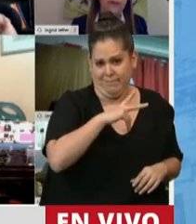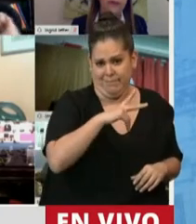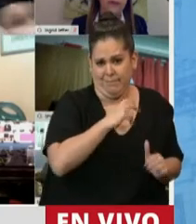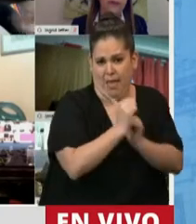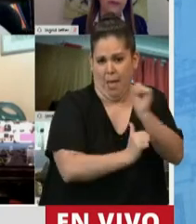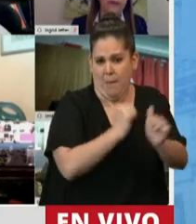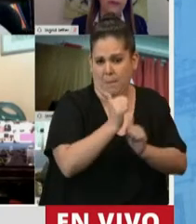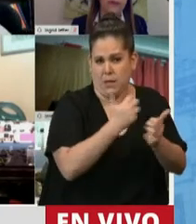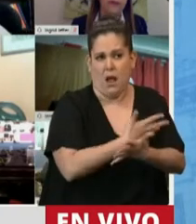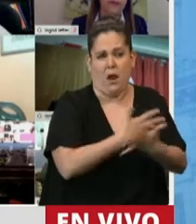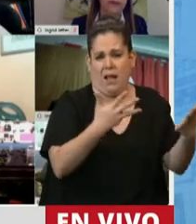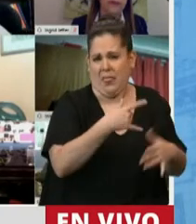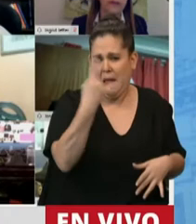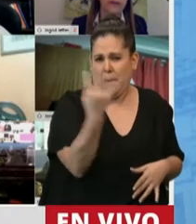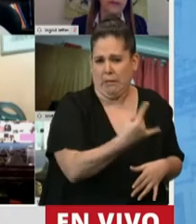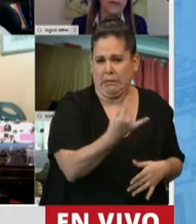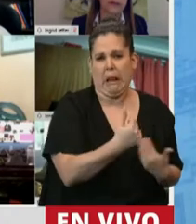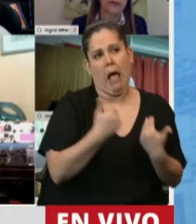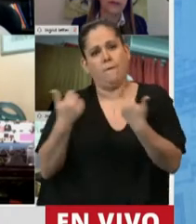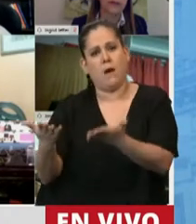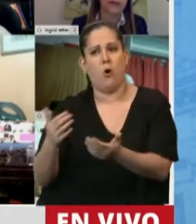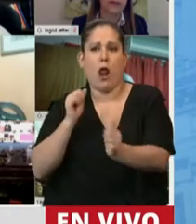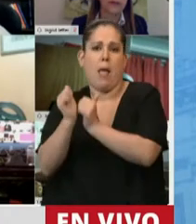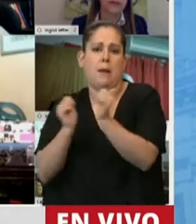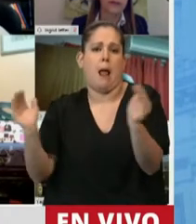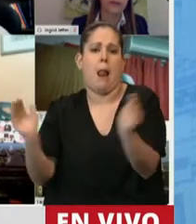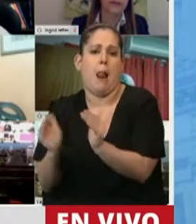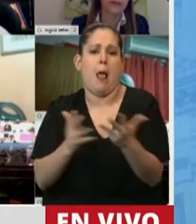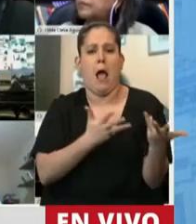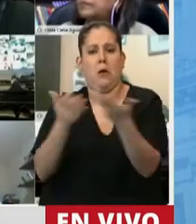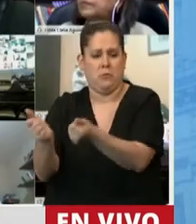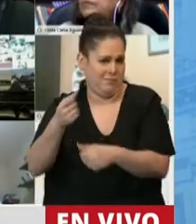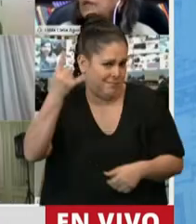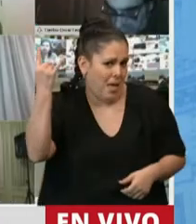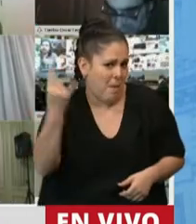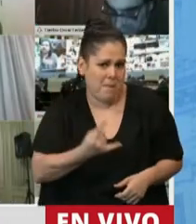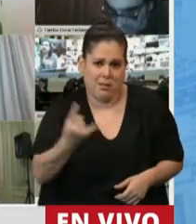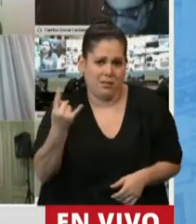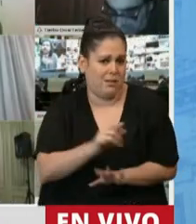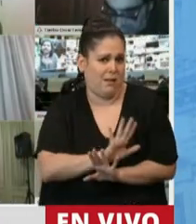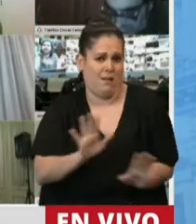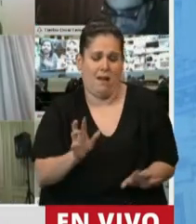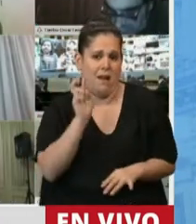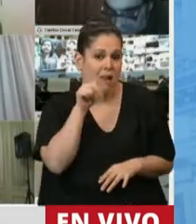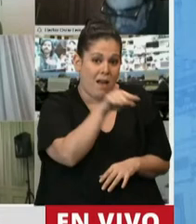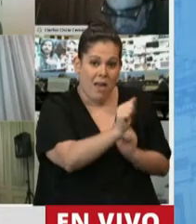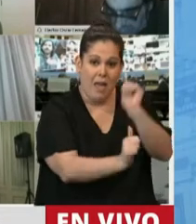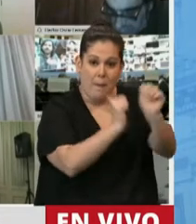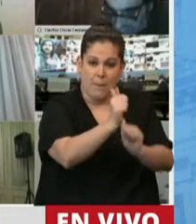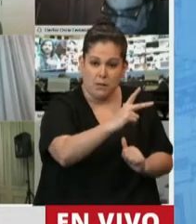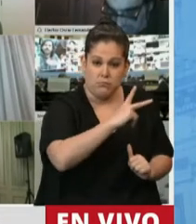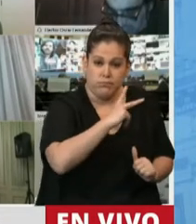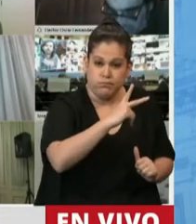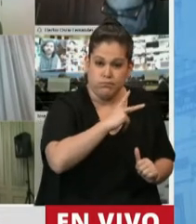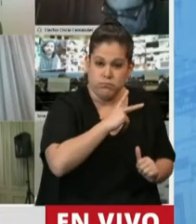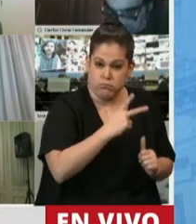es falso que esto beneficia a las microempresas. No, las grandes empresas, más, mirando detenidamente uno ve que beneficia en